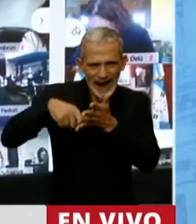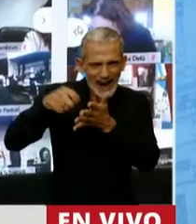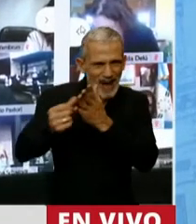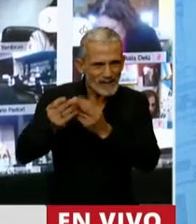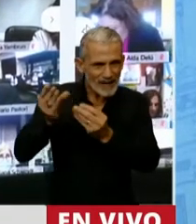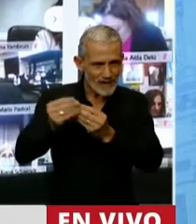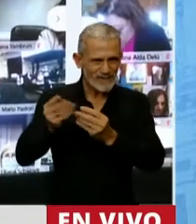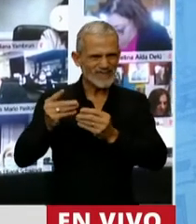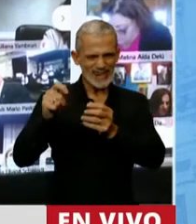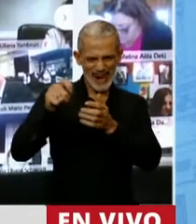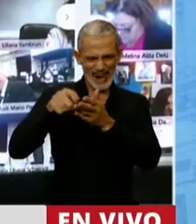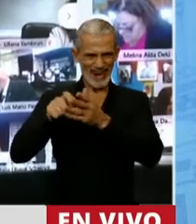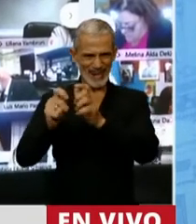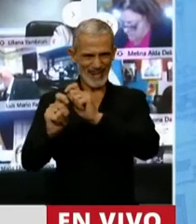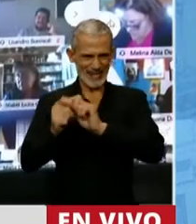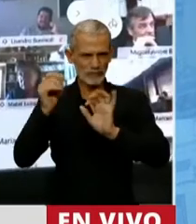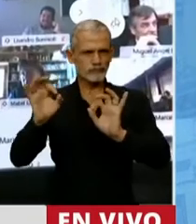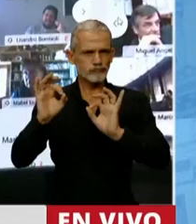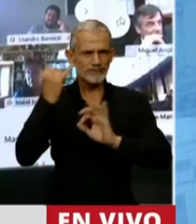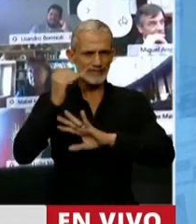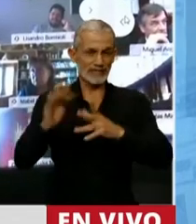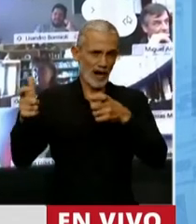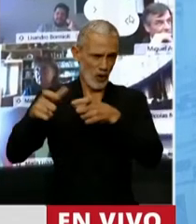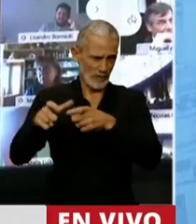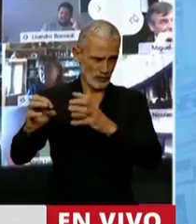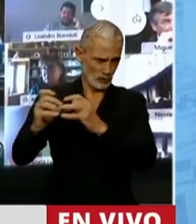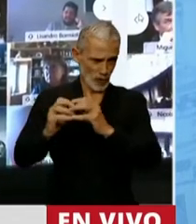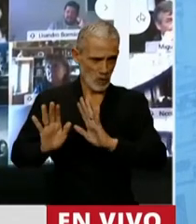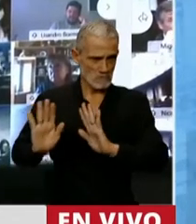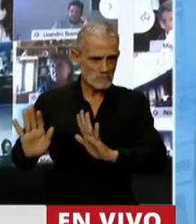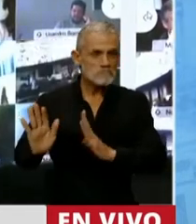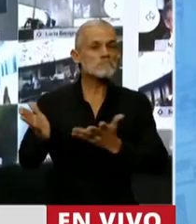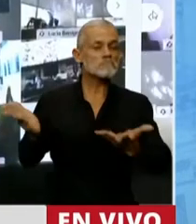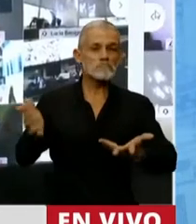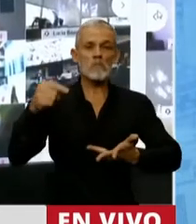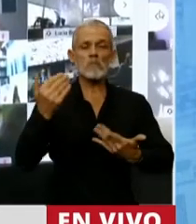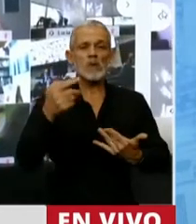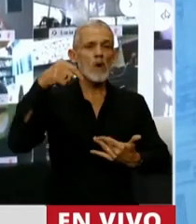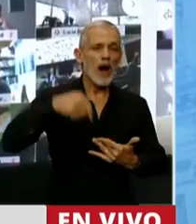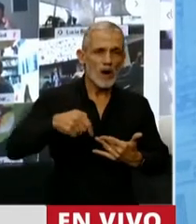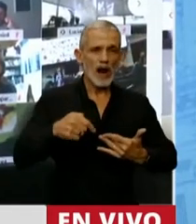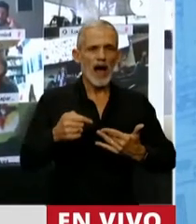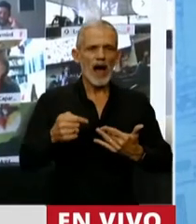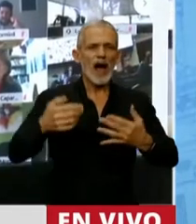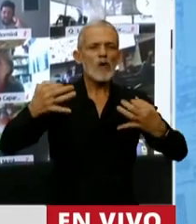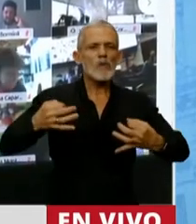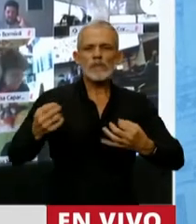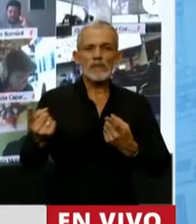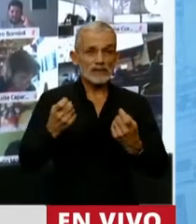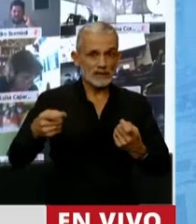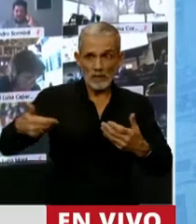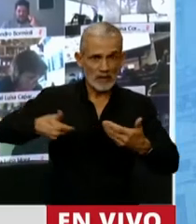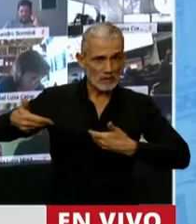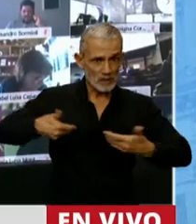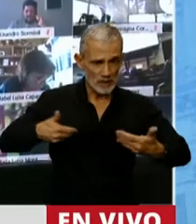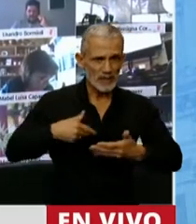aspectos del mismo y poder así cumplir con las necesidades planteadas por muchos